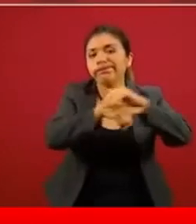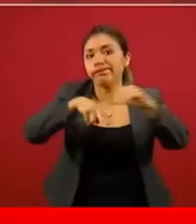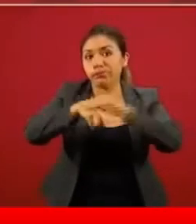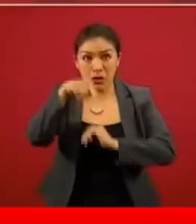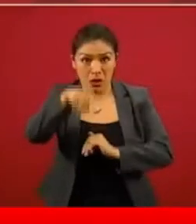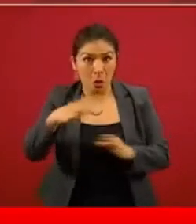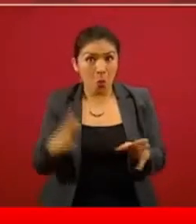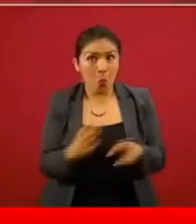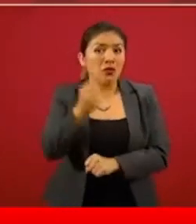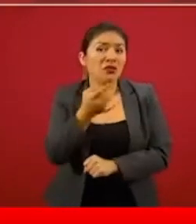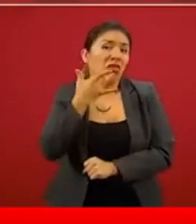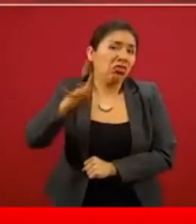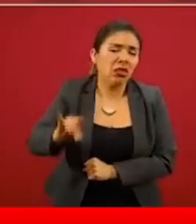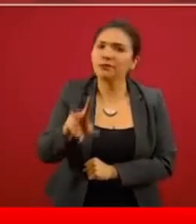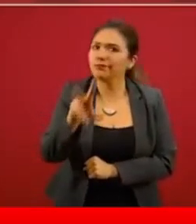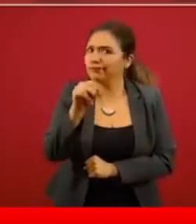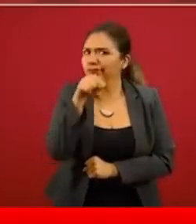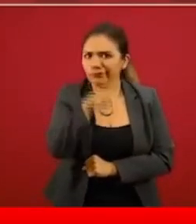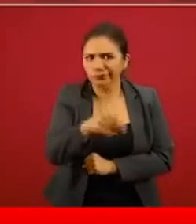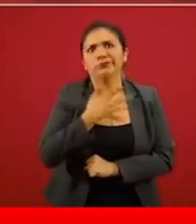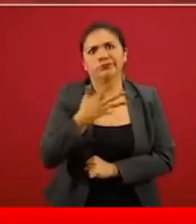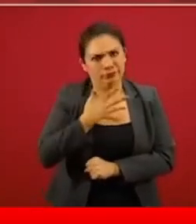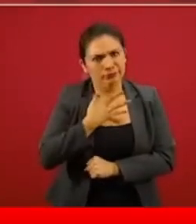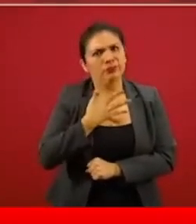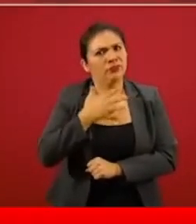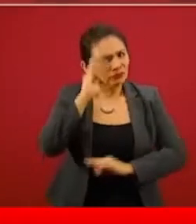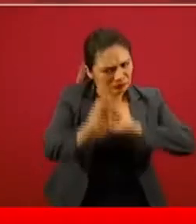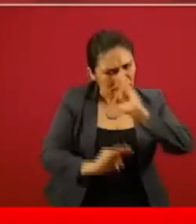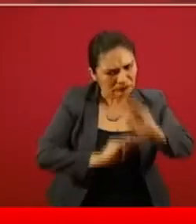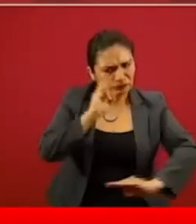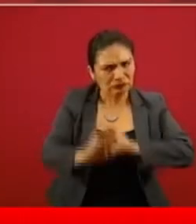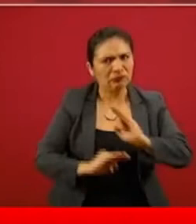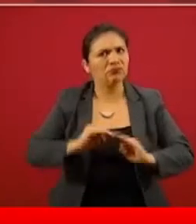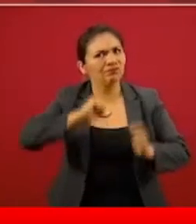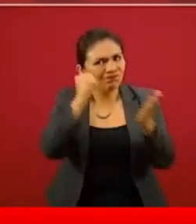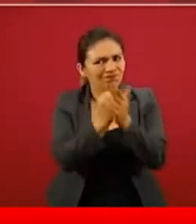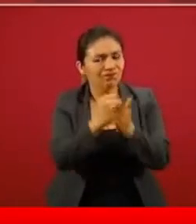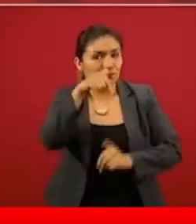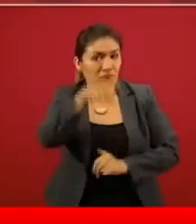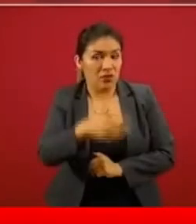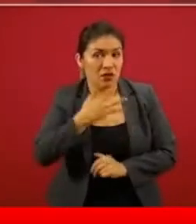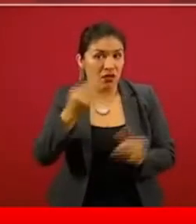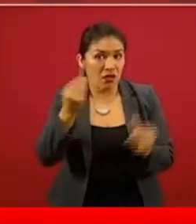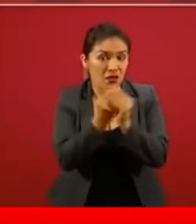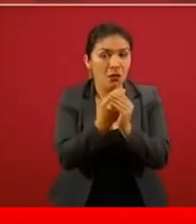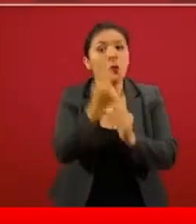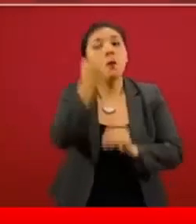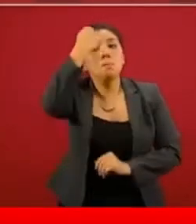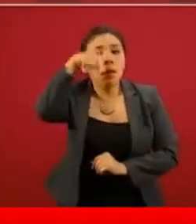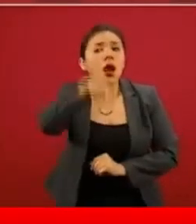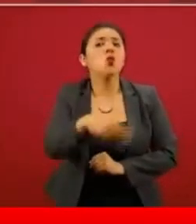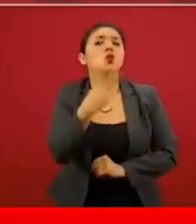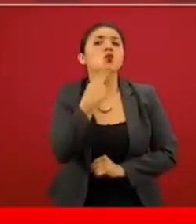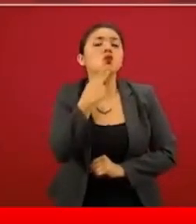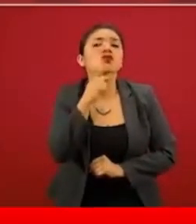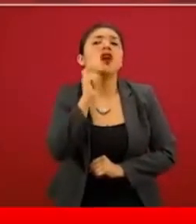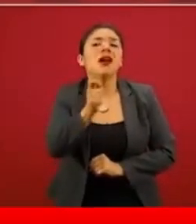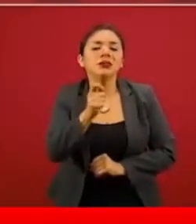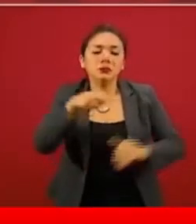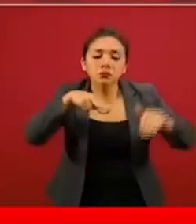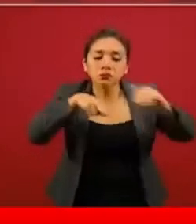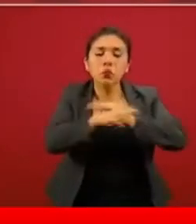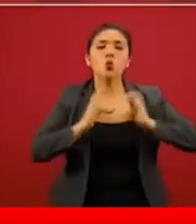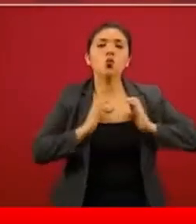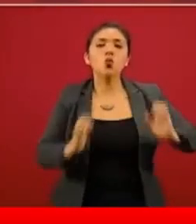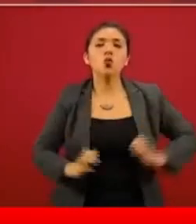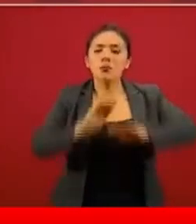cosa, son un equipo muy específico, tiene requerimientos específicos y se usa precisamente para aislar a